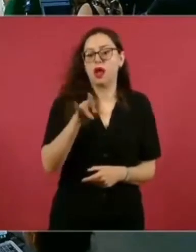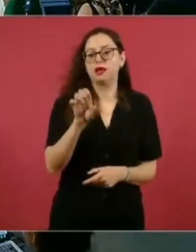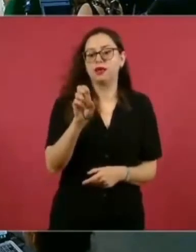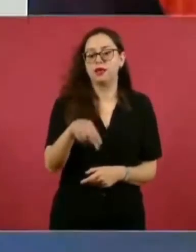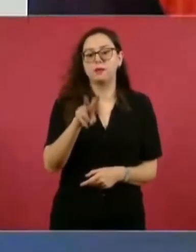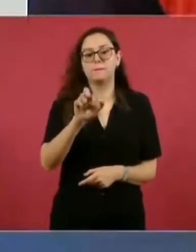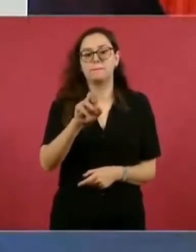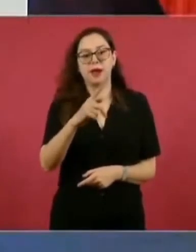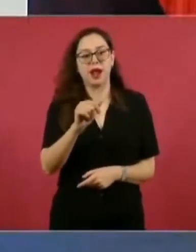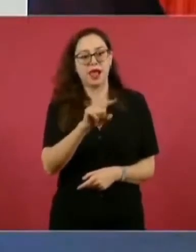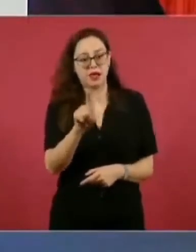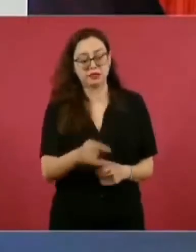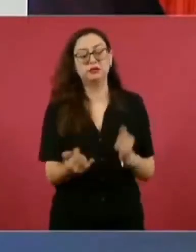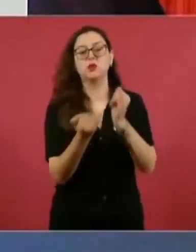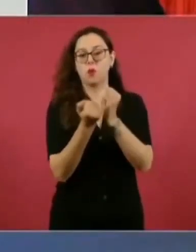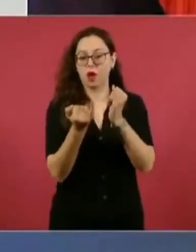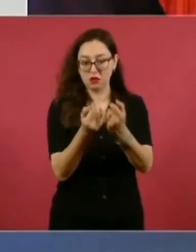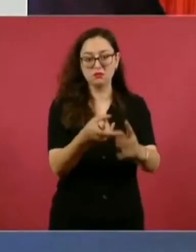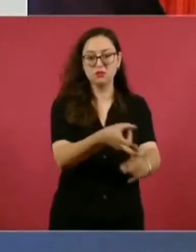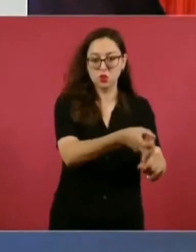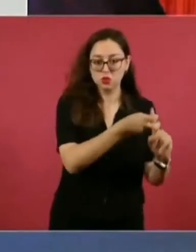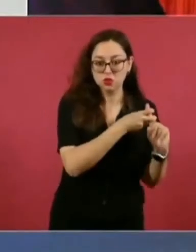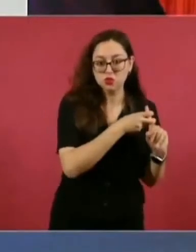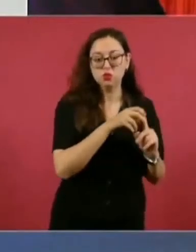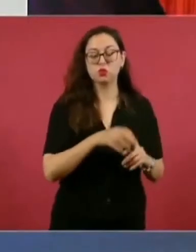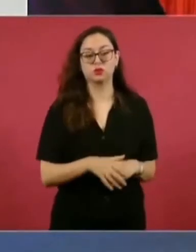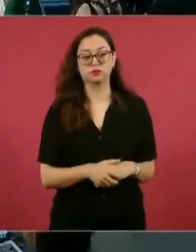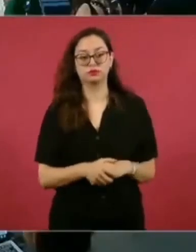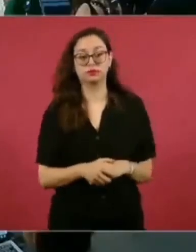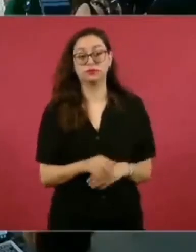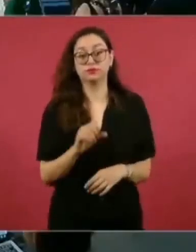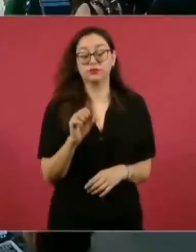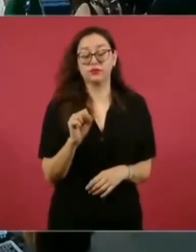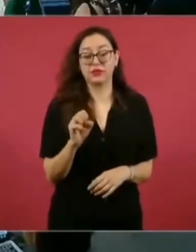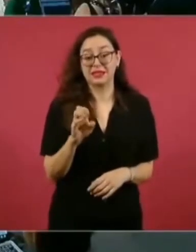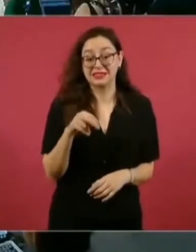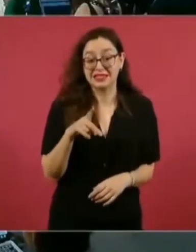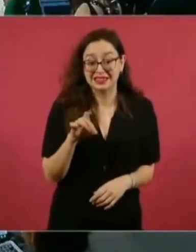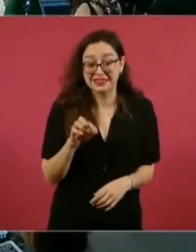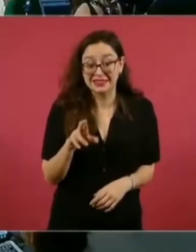secuestraron a Senderos,